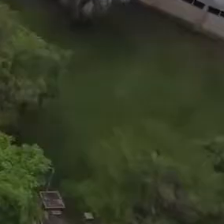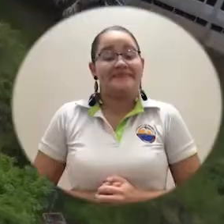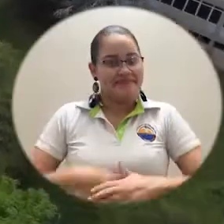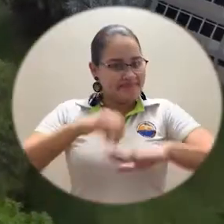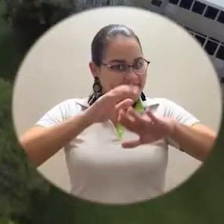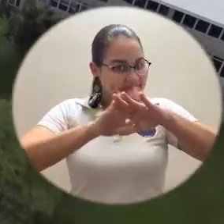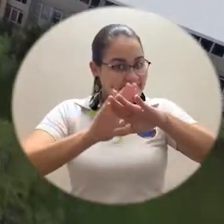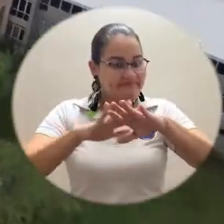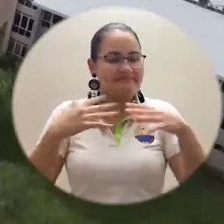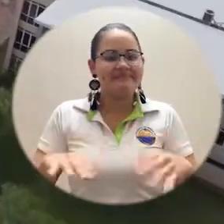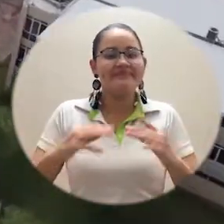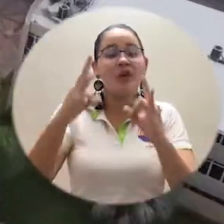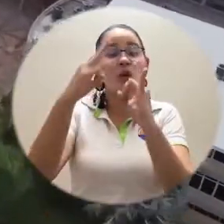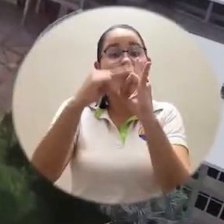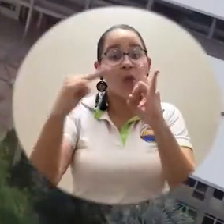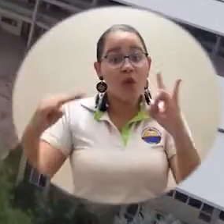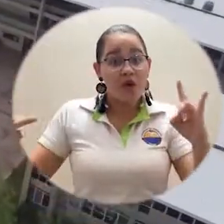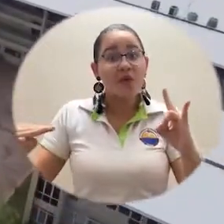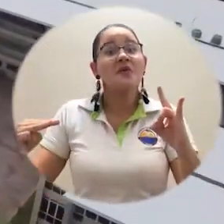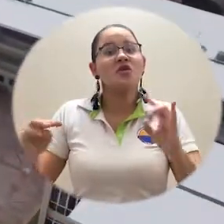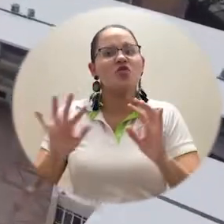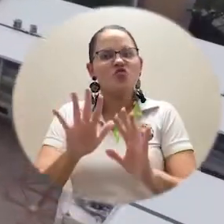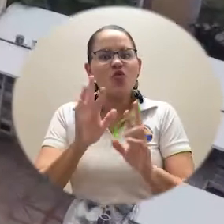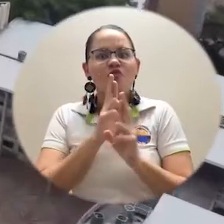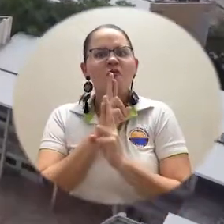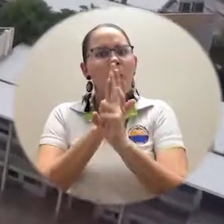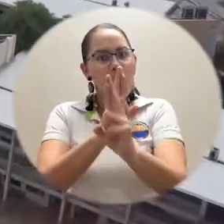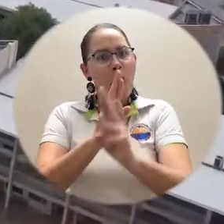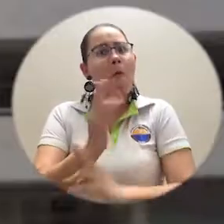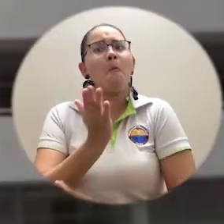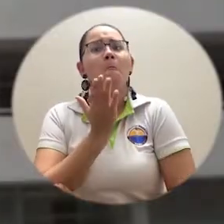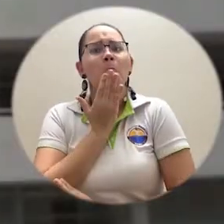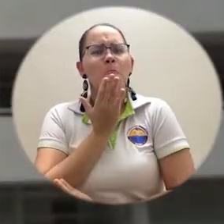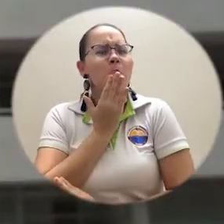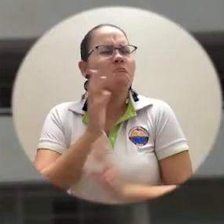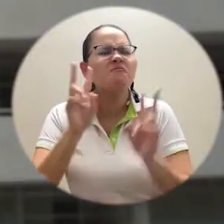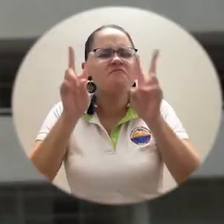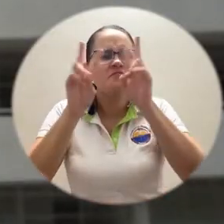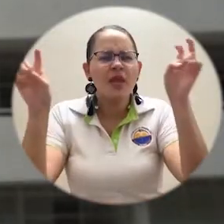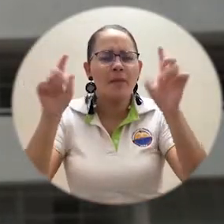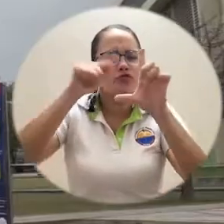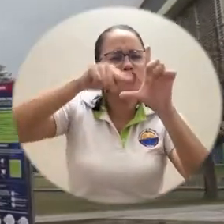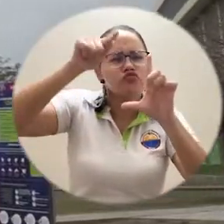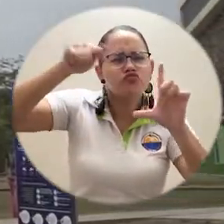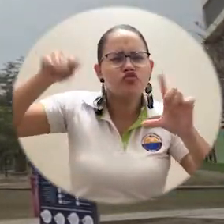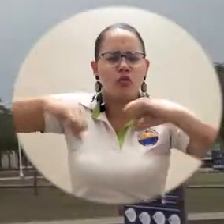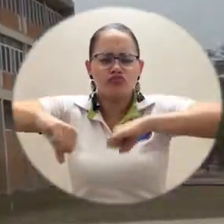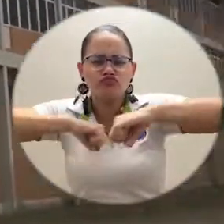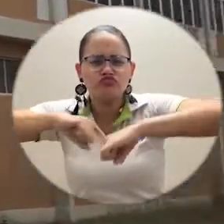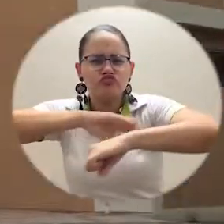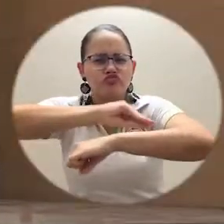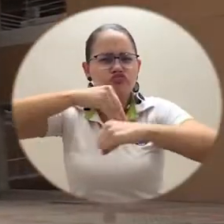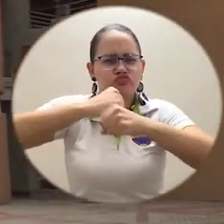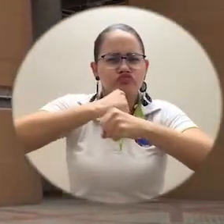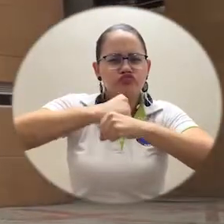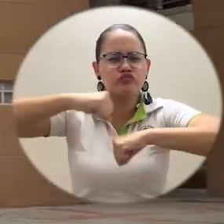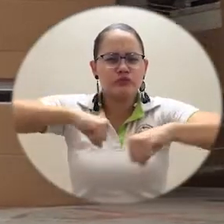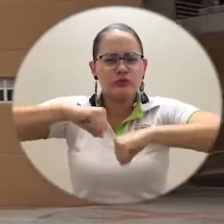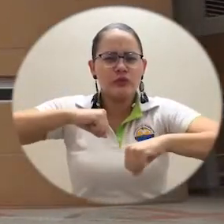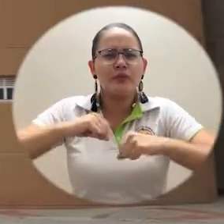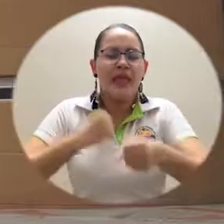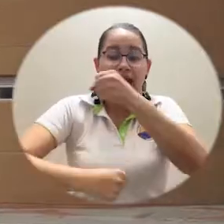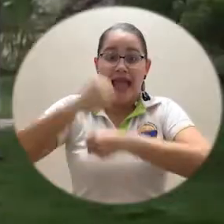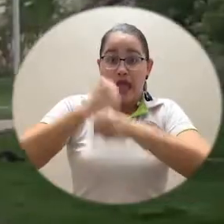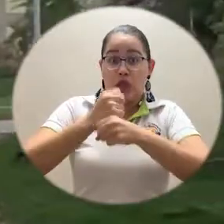La Universidad del Magdalena logró resultados satisfactorios en el Índice de Desempeño Institucional durante la vigencia